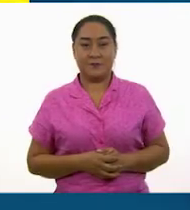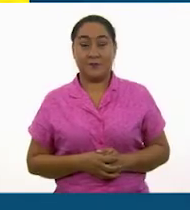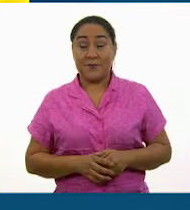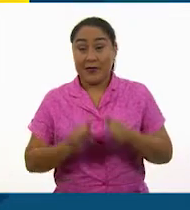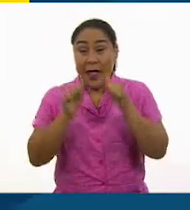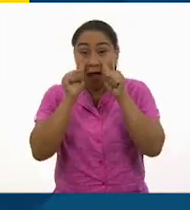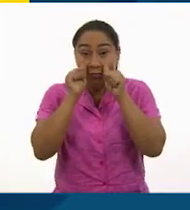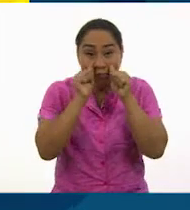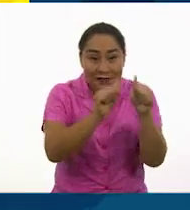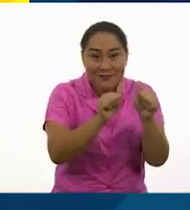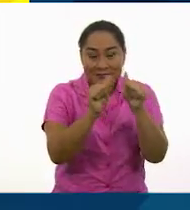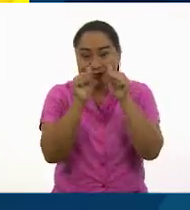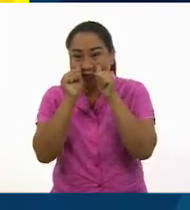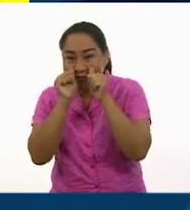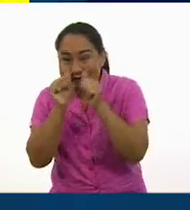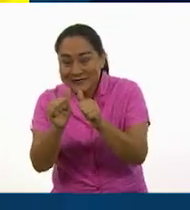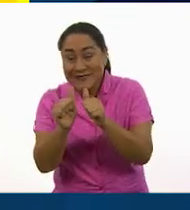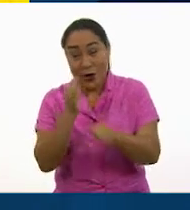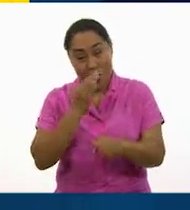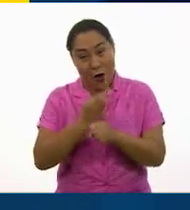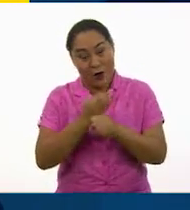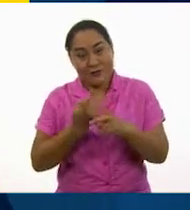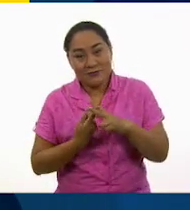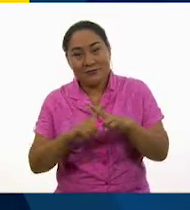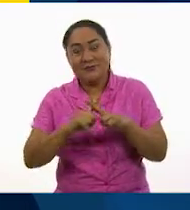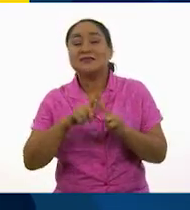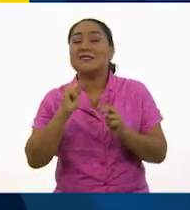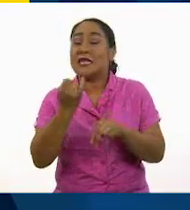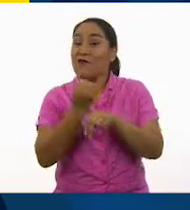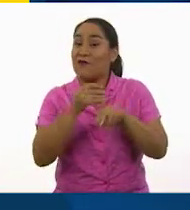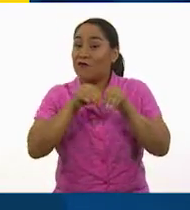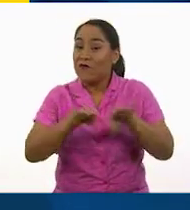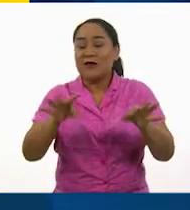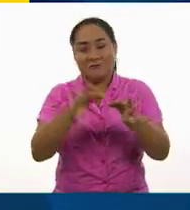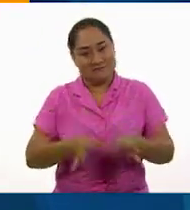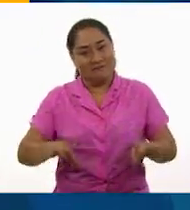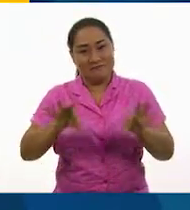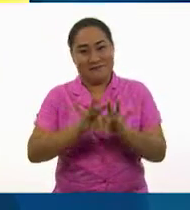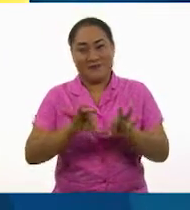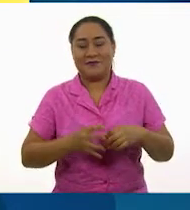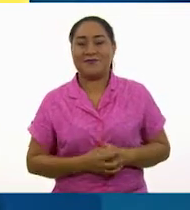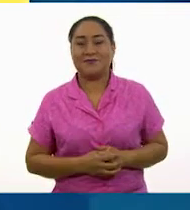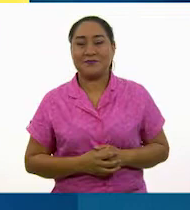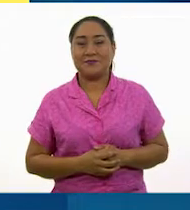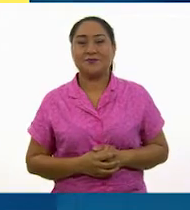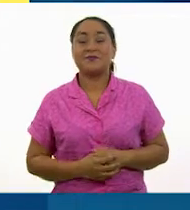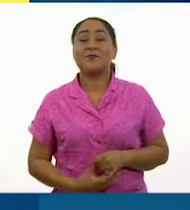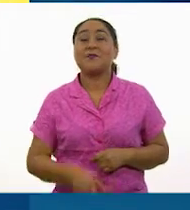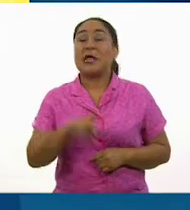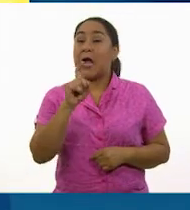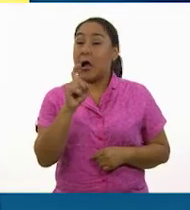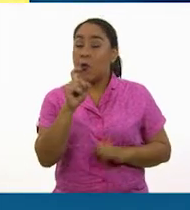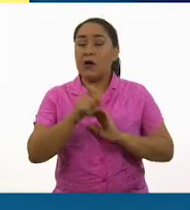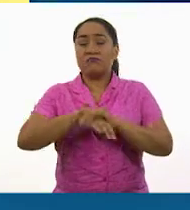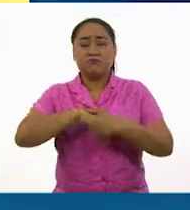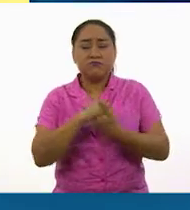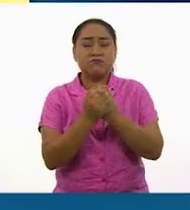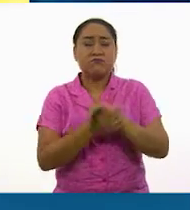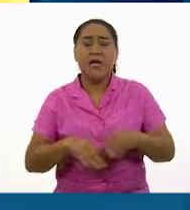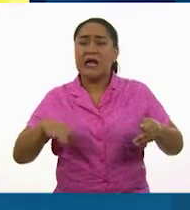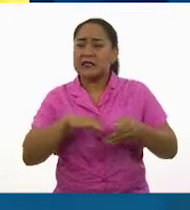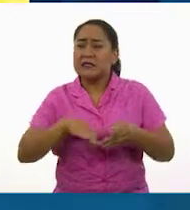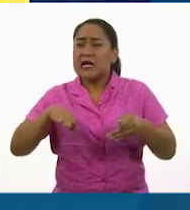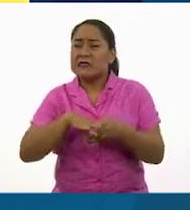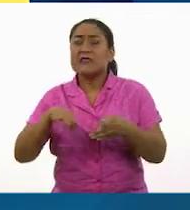¡Atención! ¡Atención! A continuación, información importante. Lavarnos las manos varias veces al día